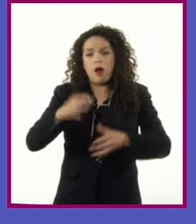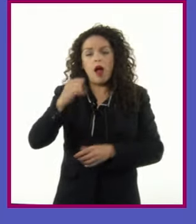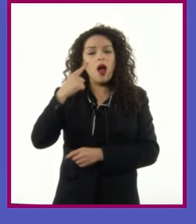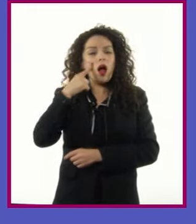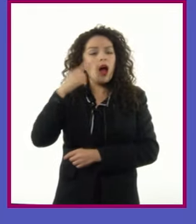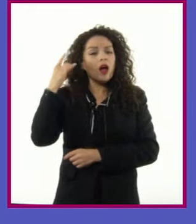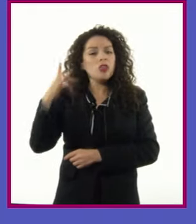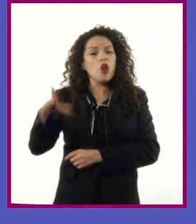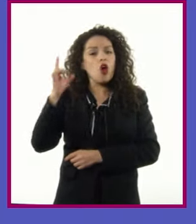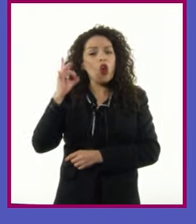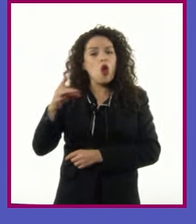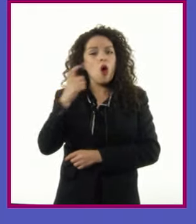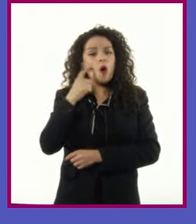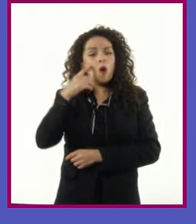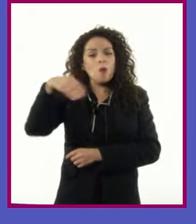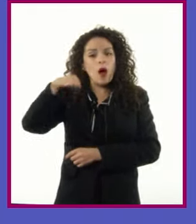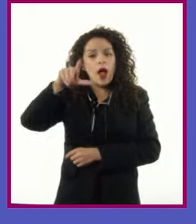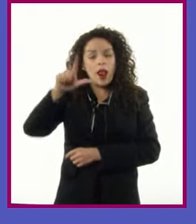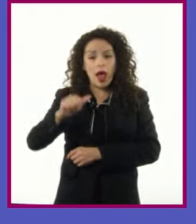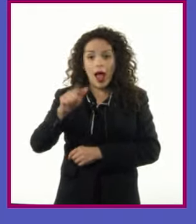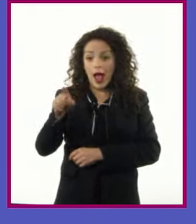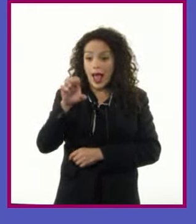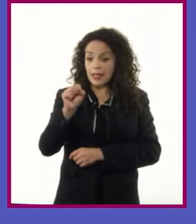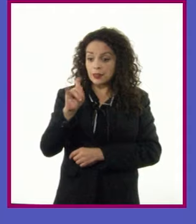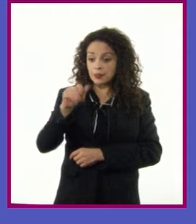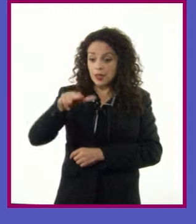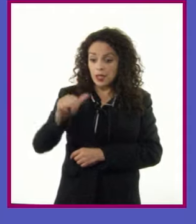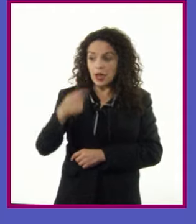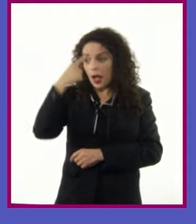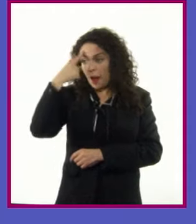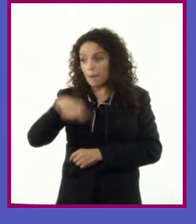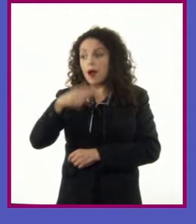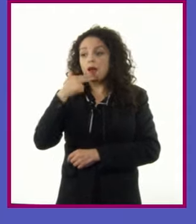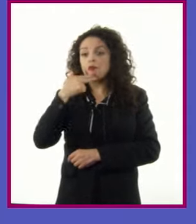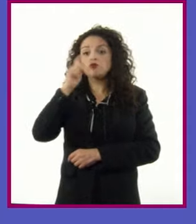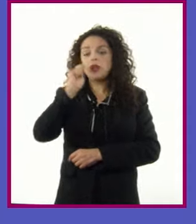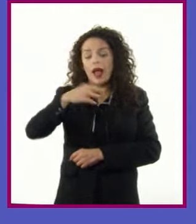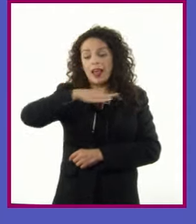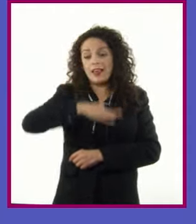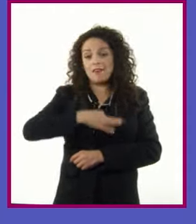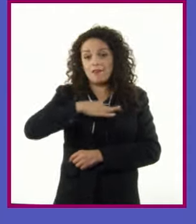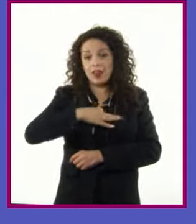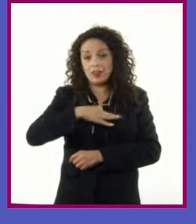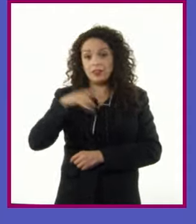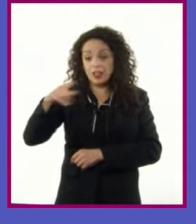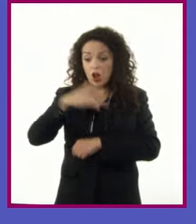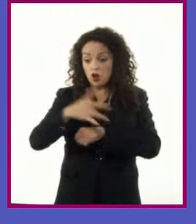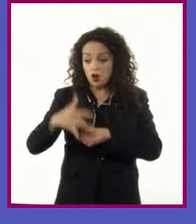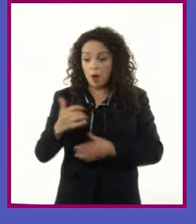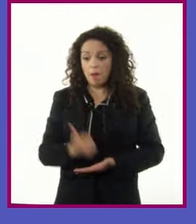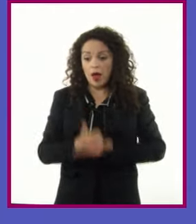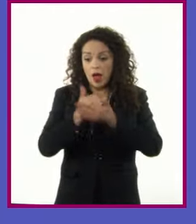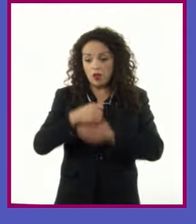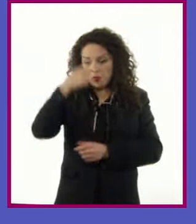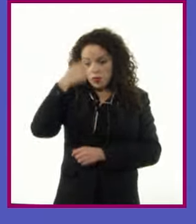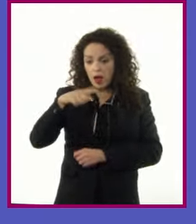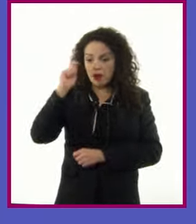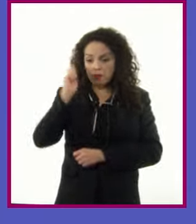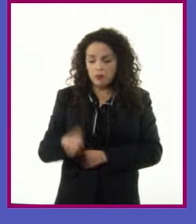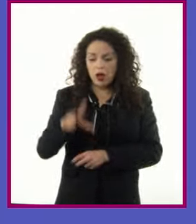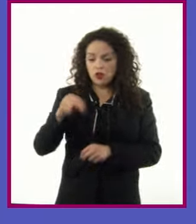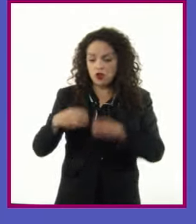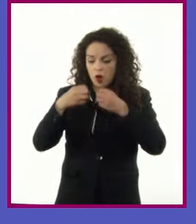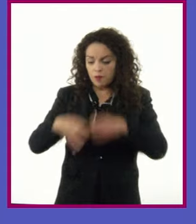Las espinas eran usadas contra las infecciones El nopal ayuda a detener la degradación del suelo deforestado Y